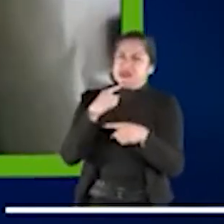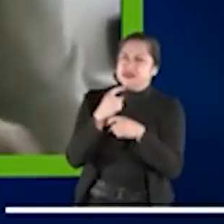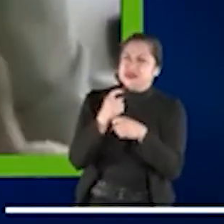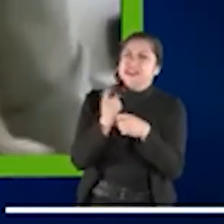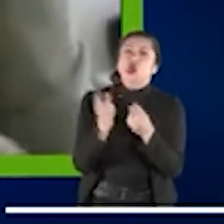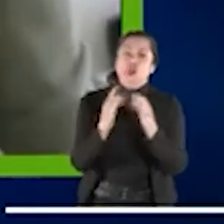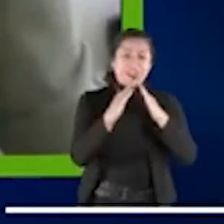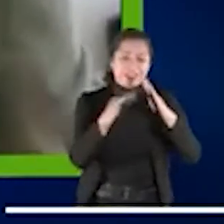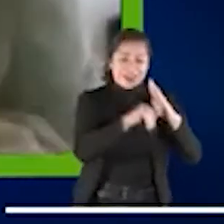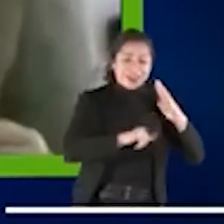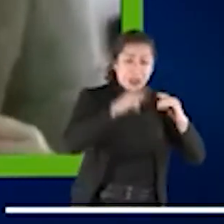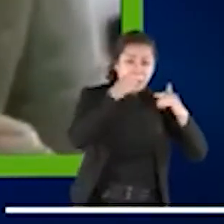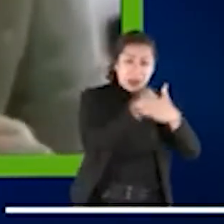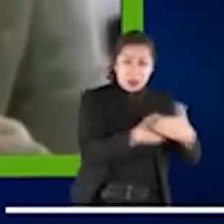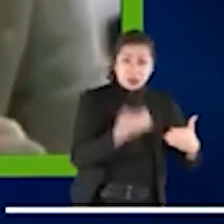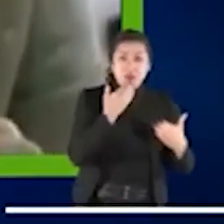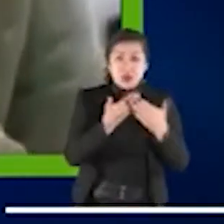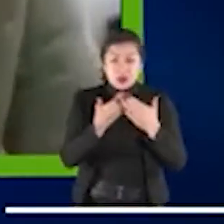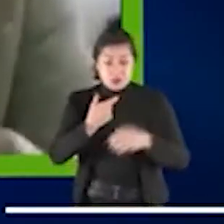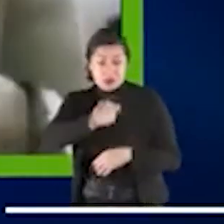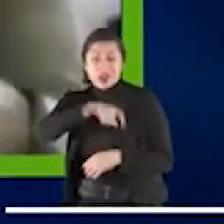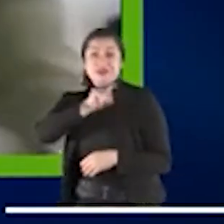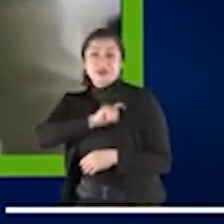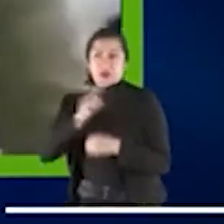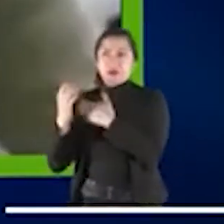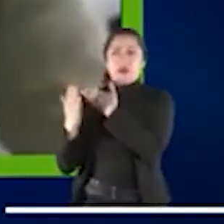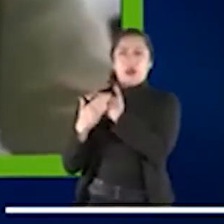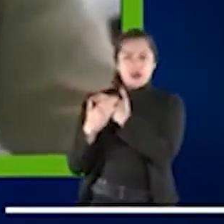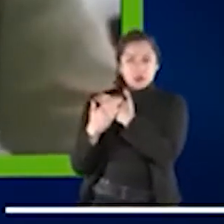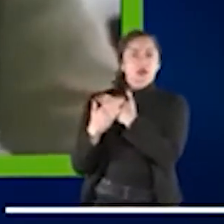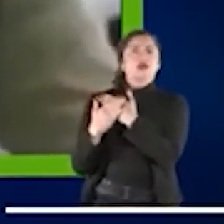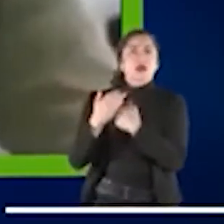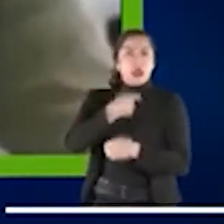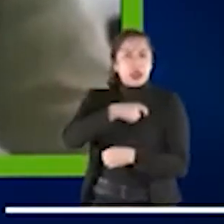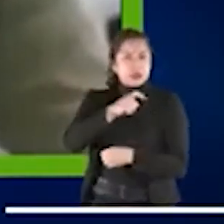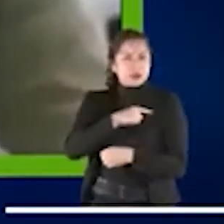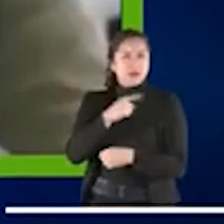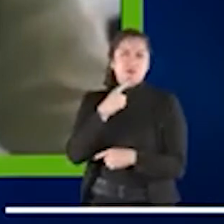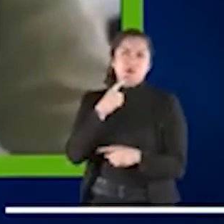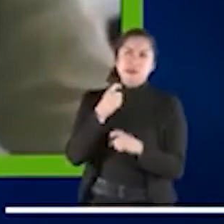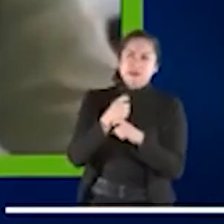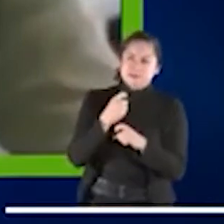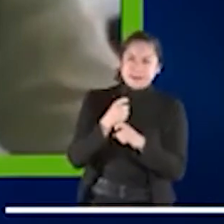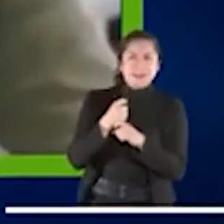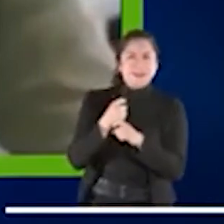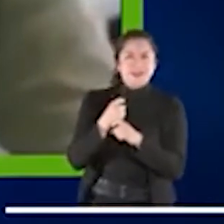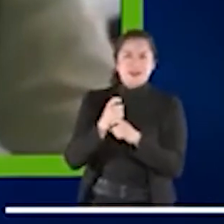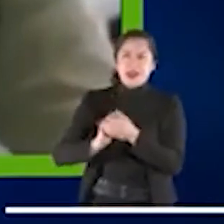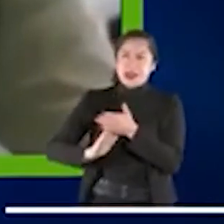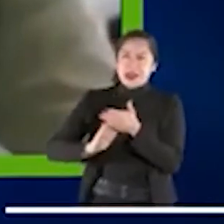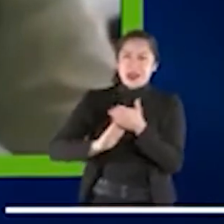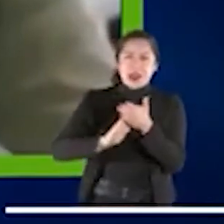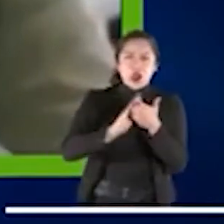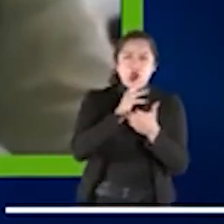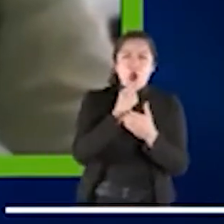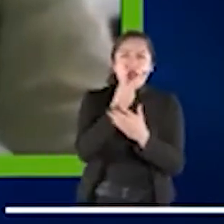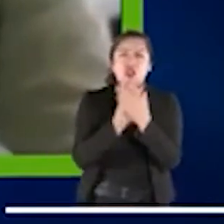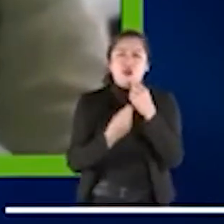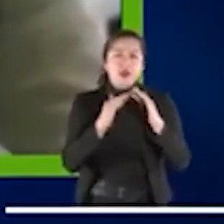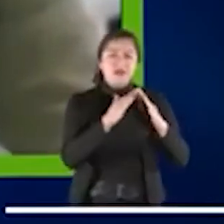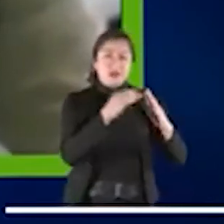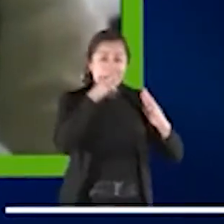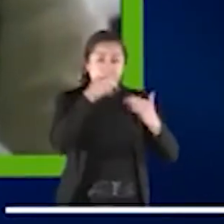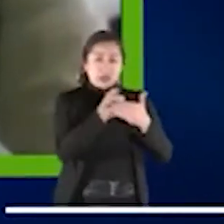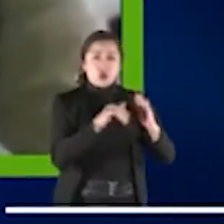de los centros. Y así, por ejemplo, en España me transmiten que ha sido muy poca la incidencia negativa que ha tenido ese doble confinamiento en los